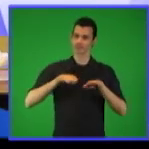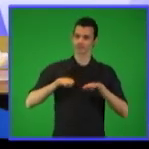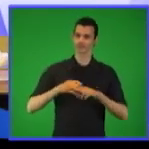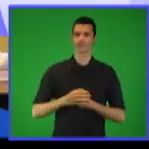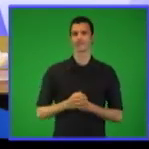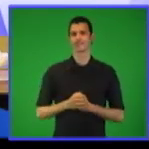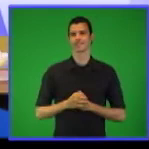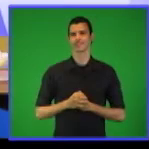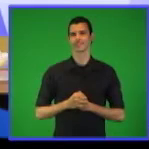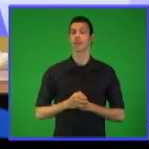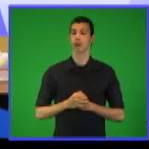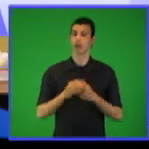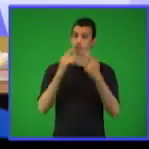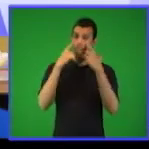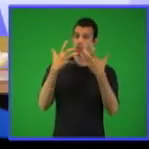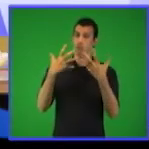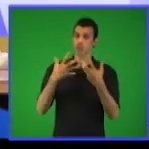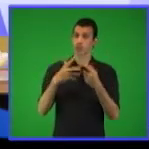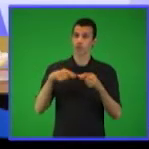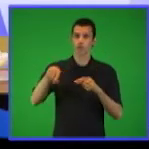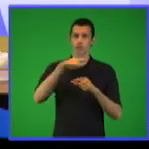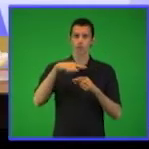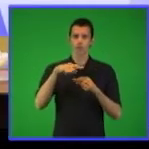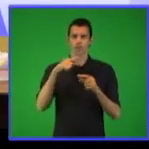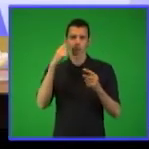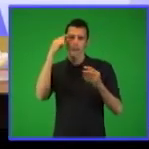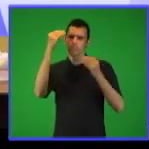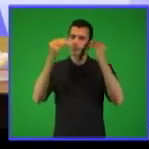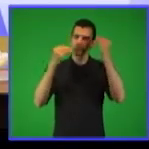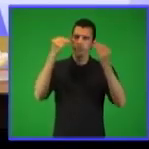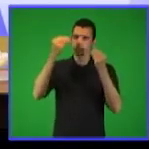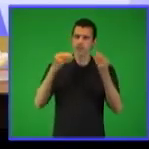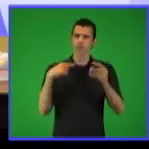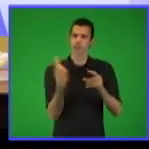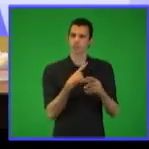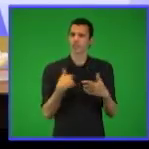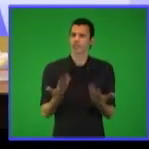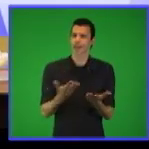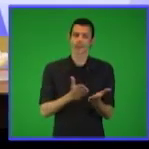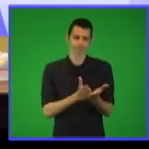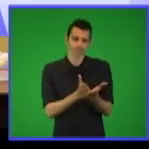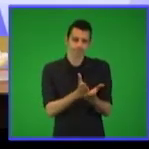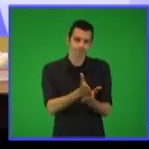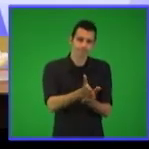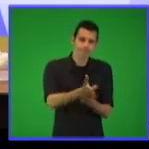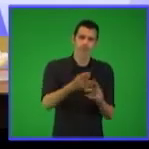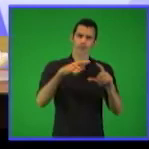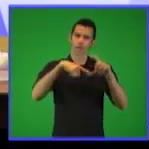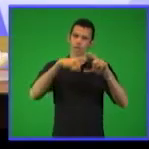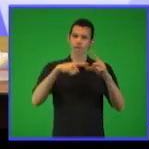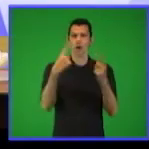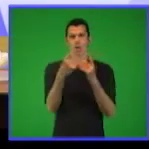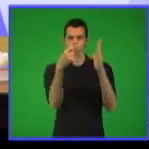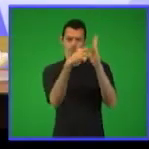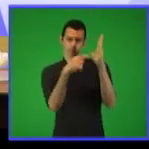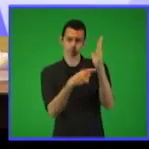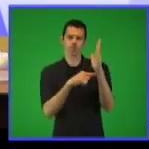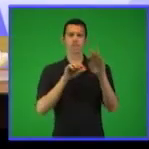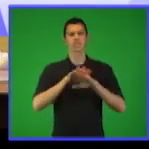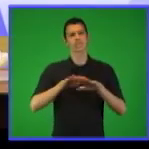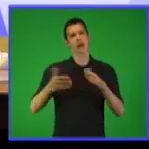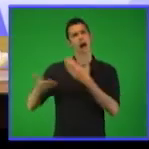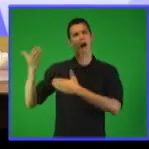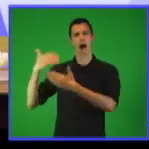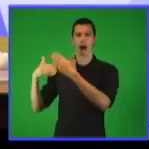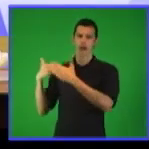Debo llamar su atención de que en este tiempo estaremos dando continuidad algunos de los contenidos que ya han sido tratados